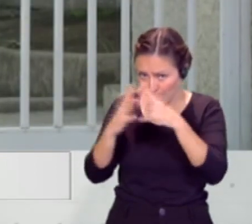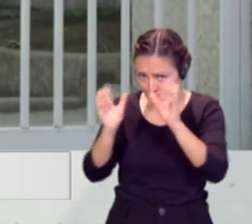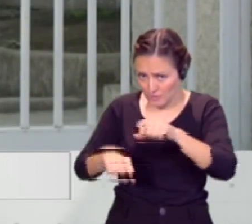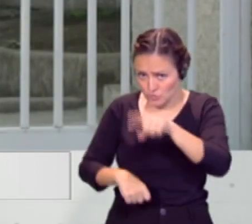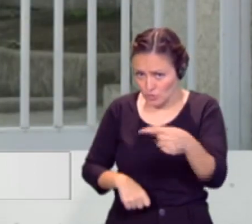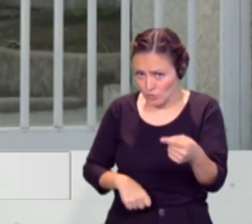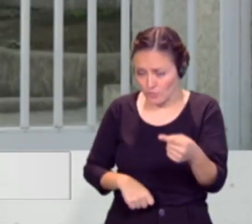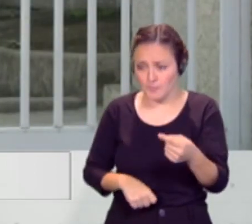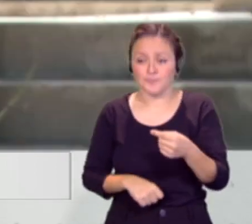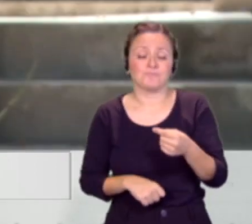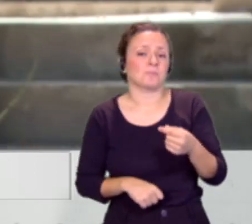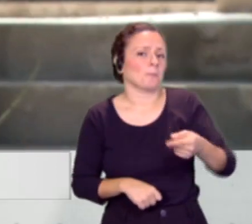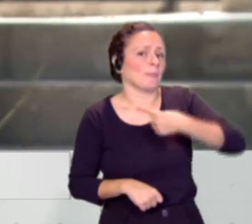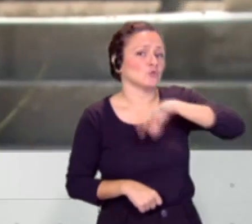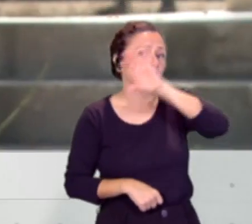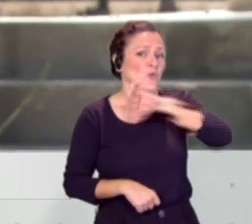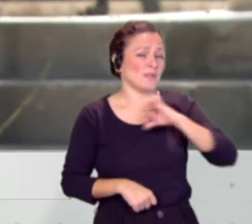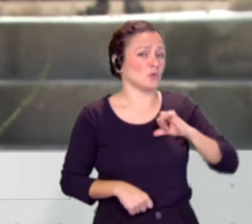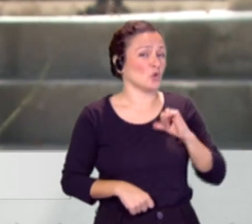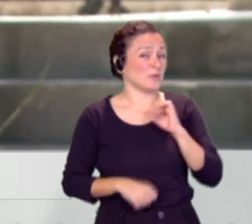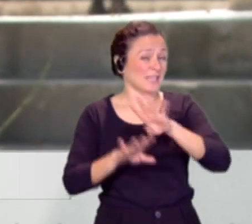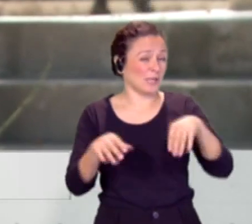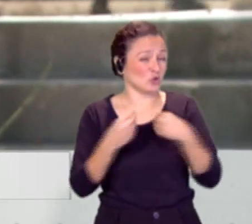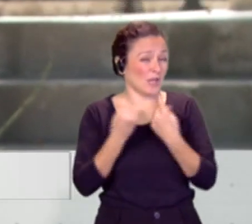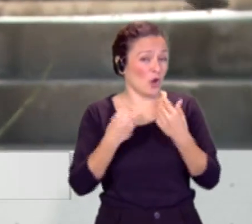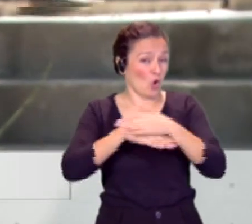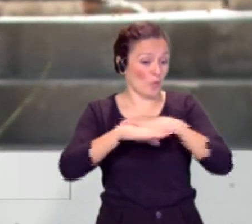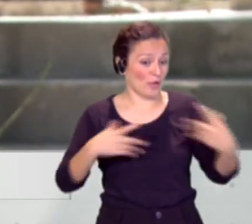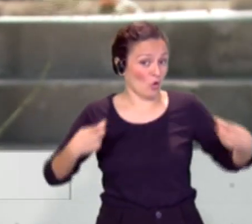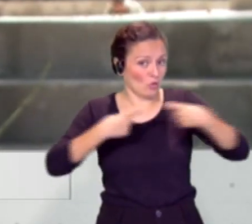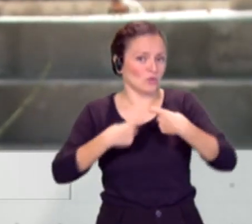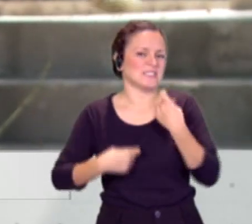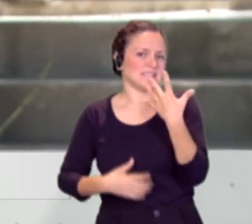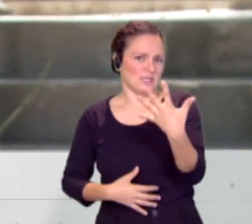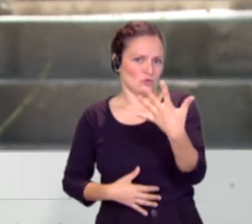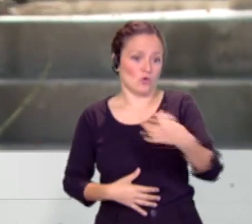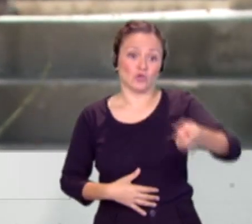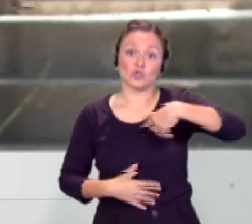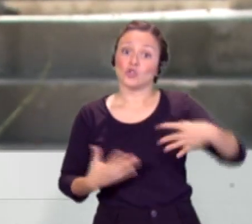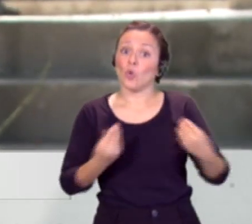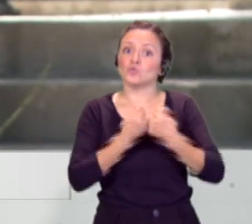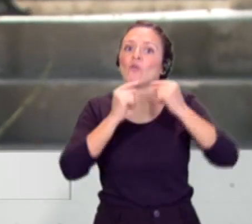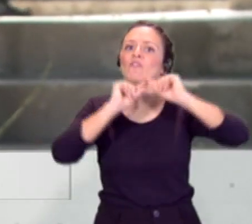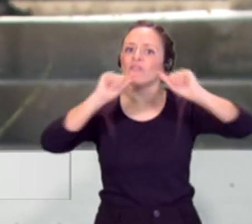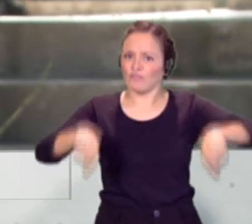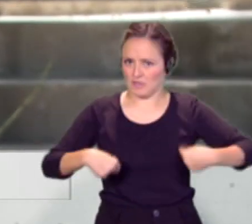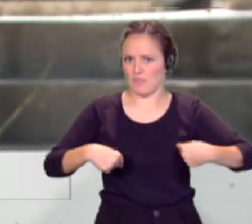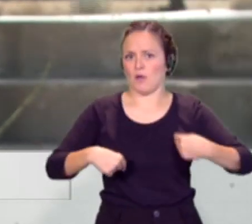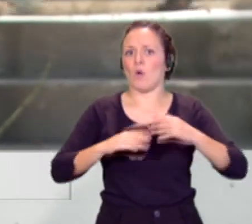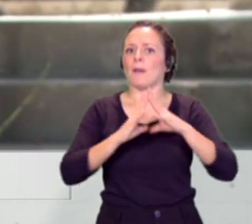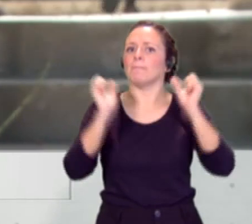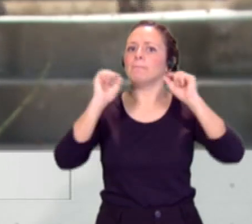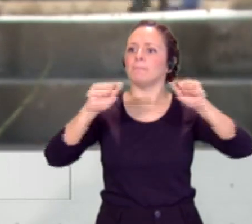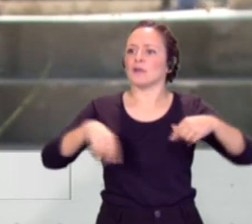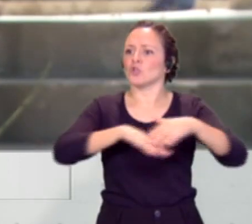Nosotros en las cinco comunidades autónomas en donde gobernamos con el Partido Popular, hemos firmado con ellos unos pactos de gobierno que incluyen